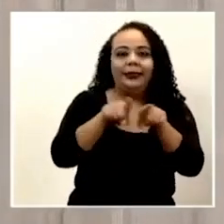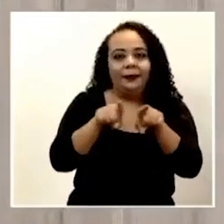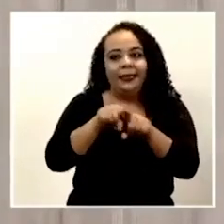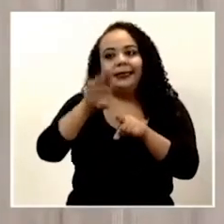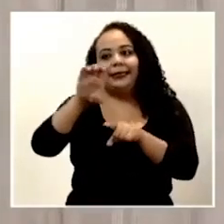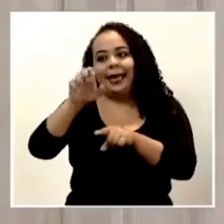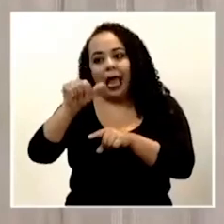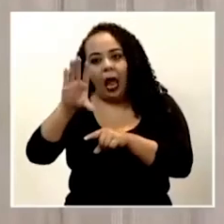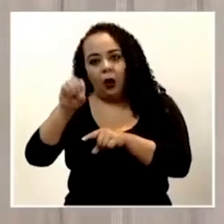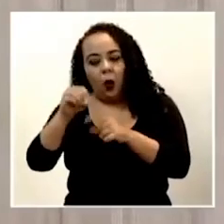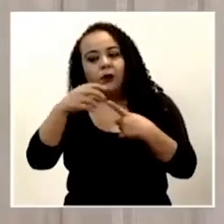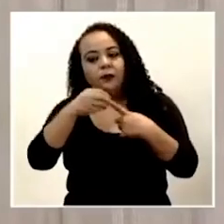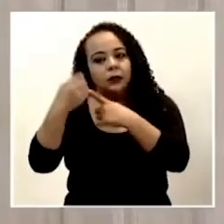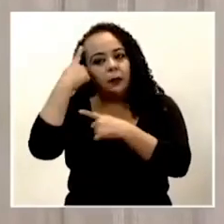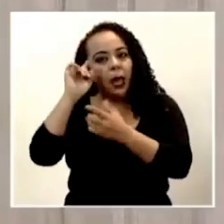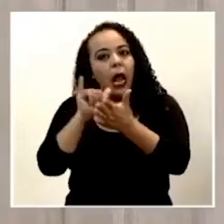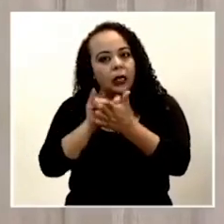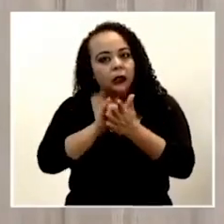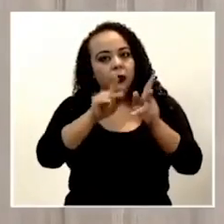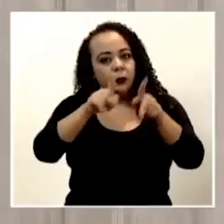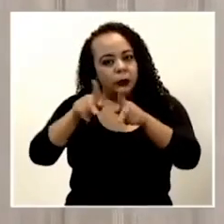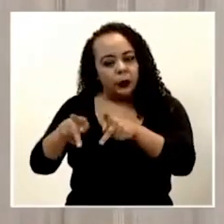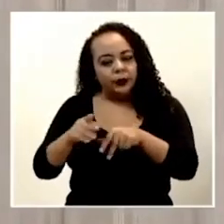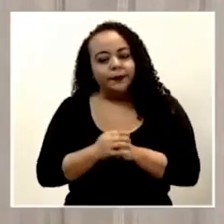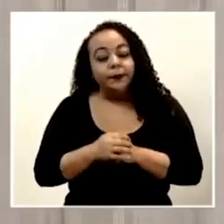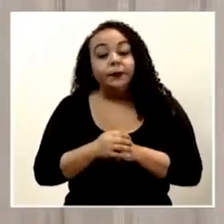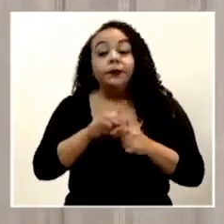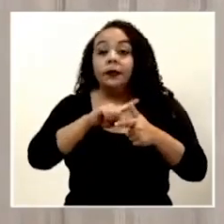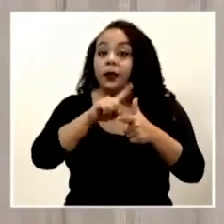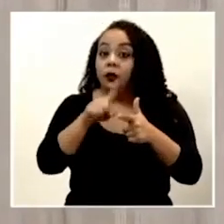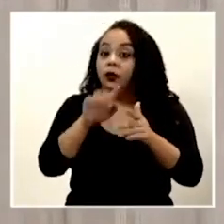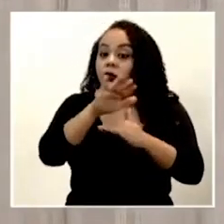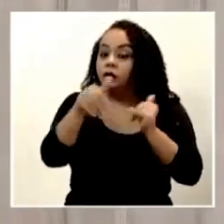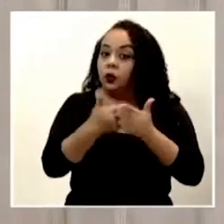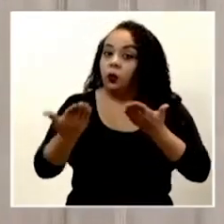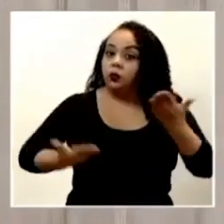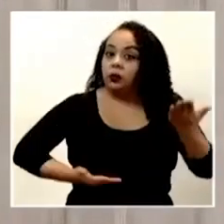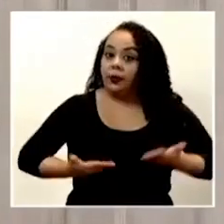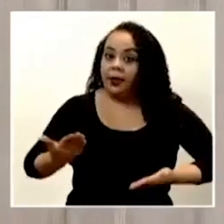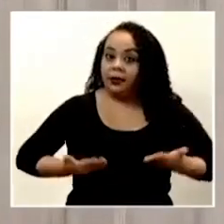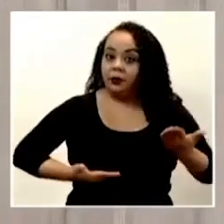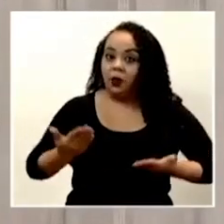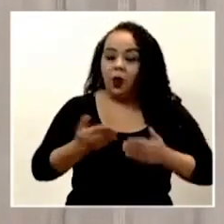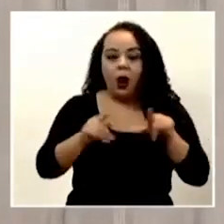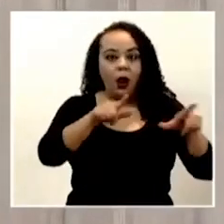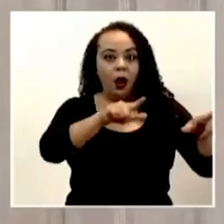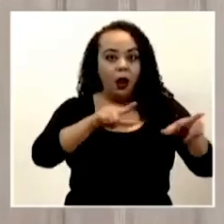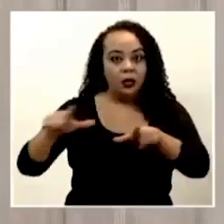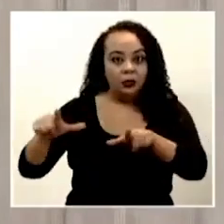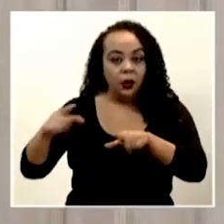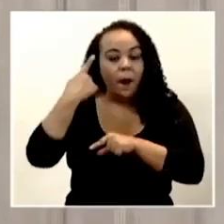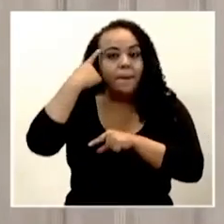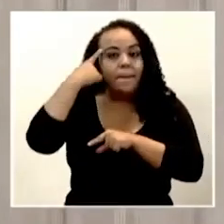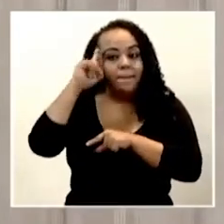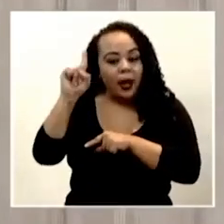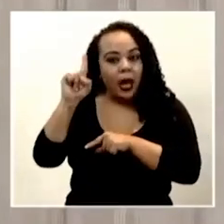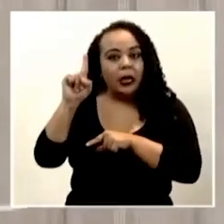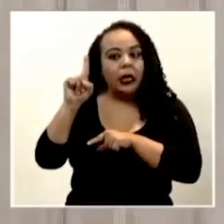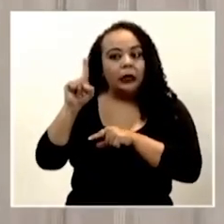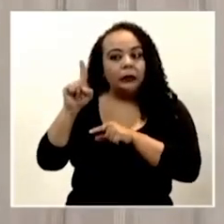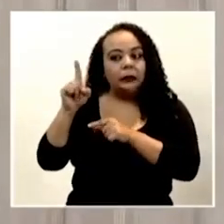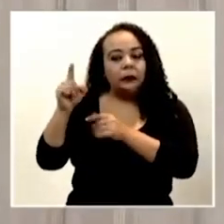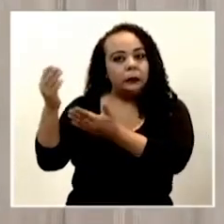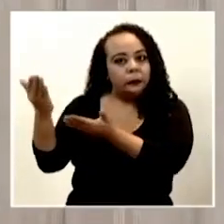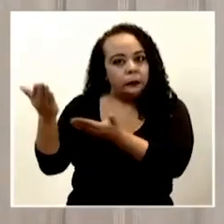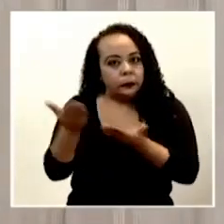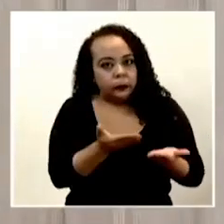está especializado para este tipo de pacientes, hay todo un servicio que está listo para recibir a ese